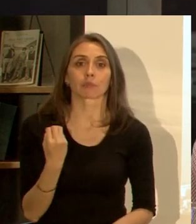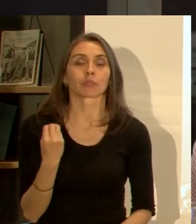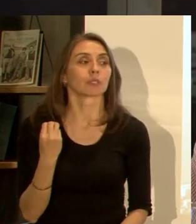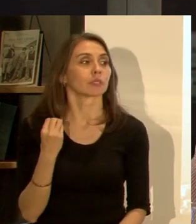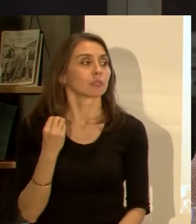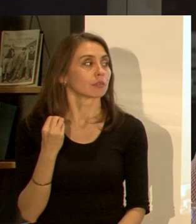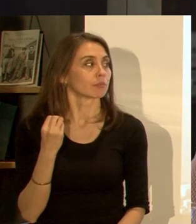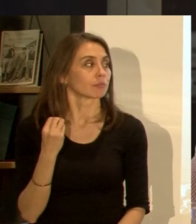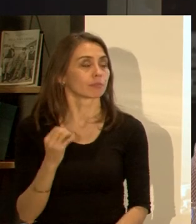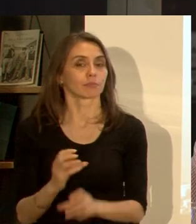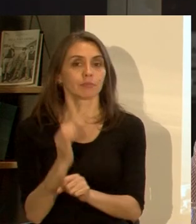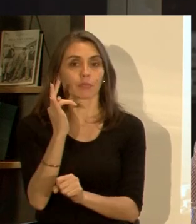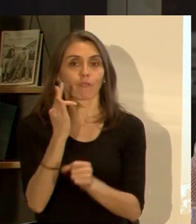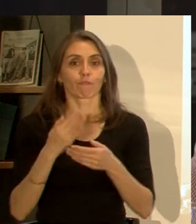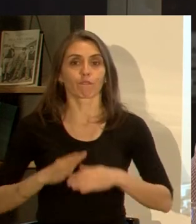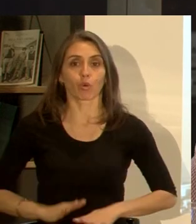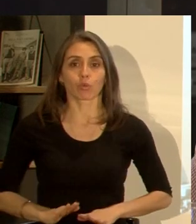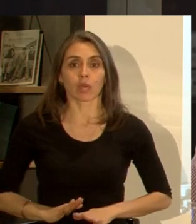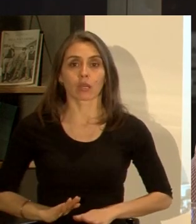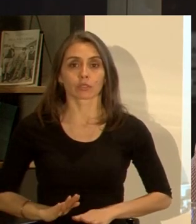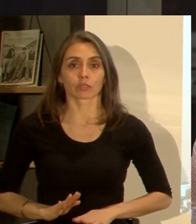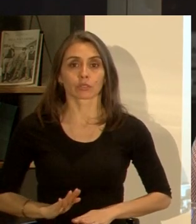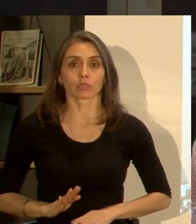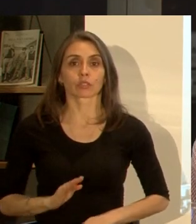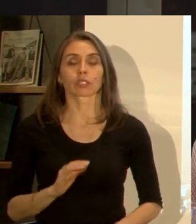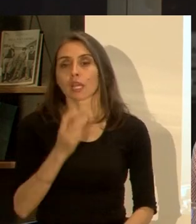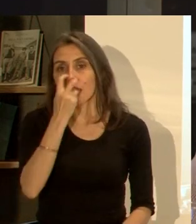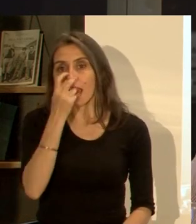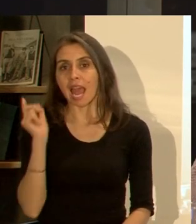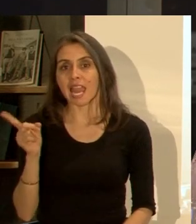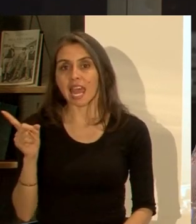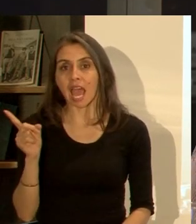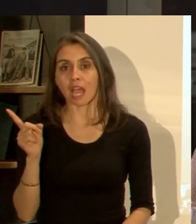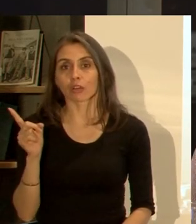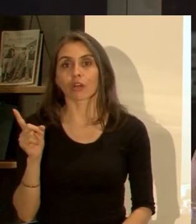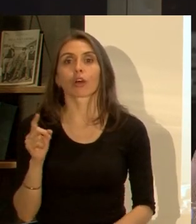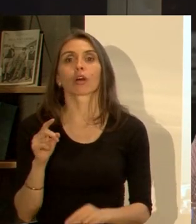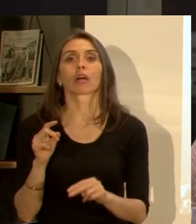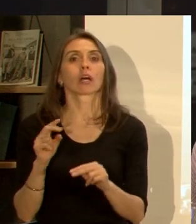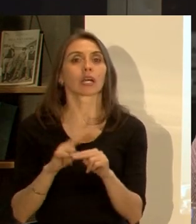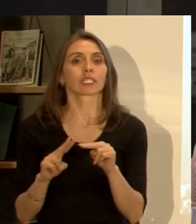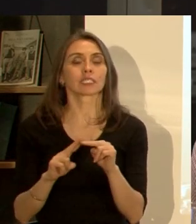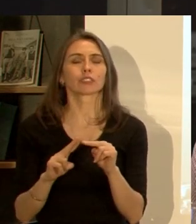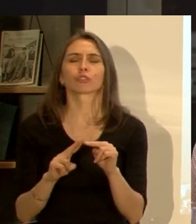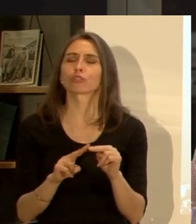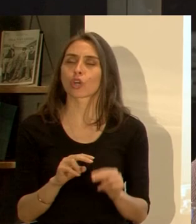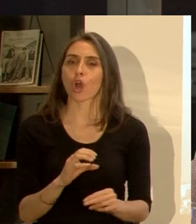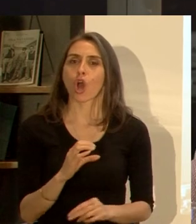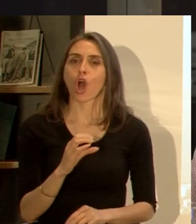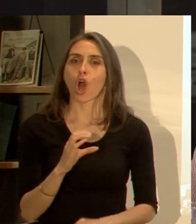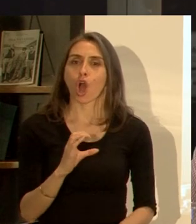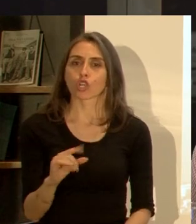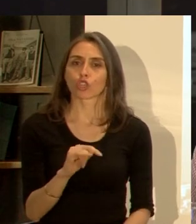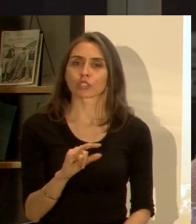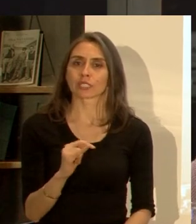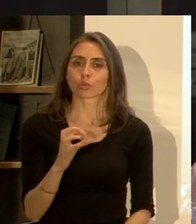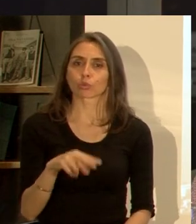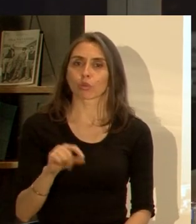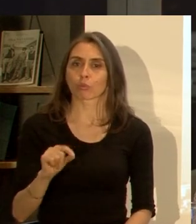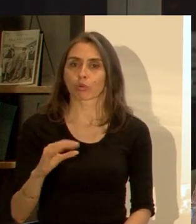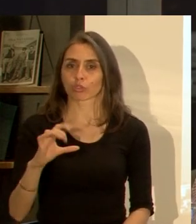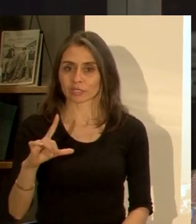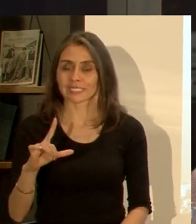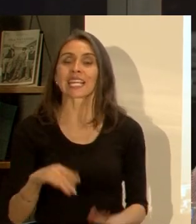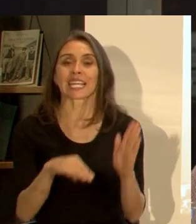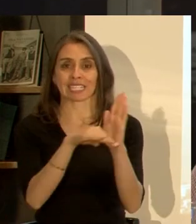fundación de Ricardo Lagos cuando hizo tu constitución.cl en fin llegamos hasta ese nivel pero no